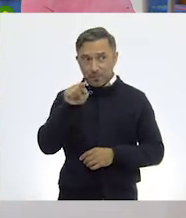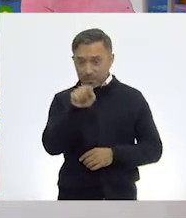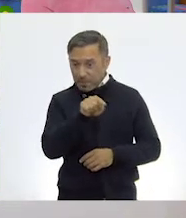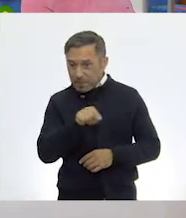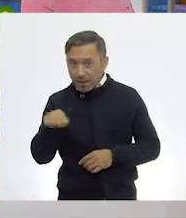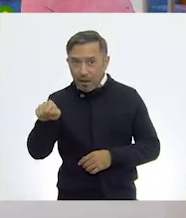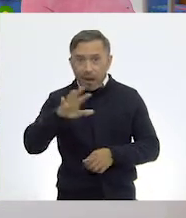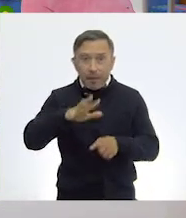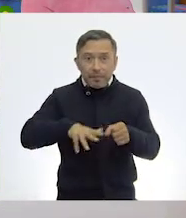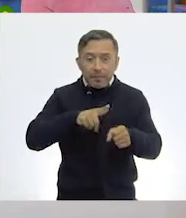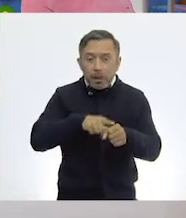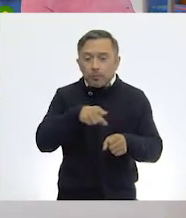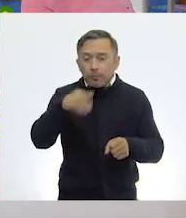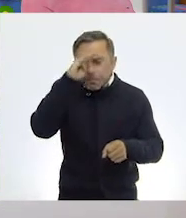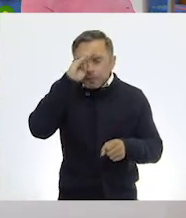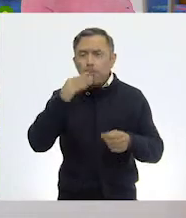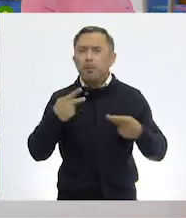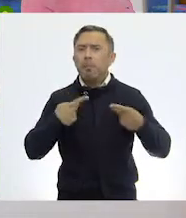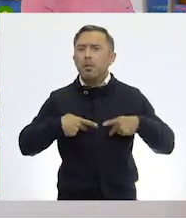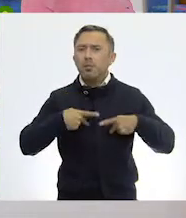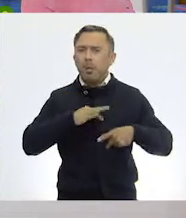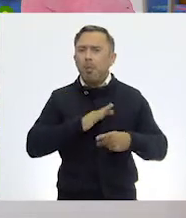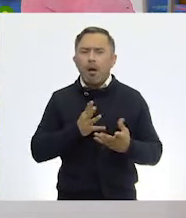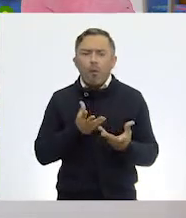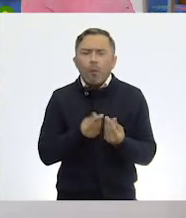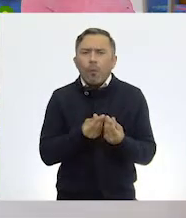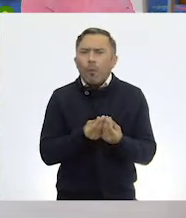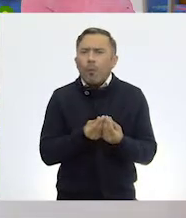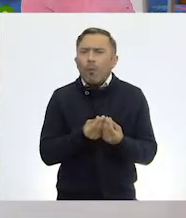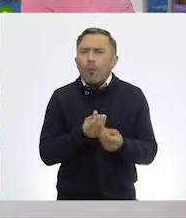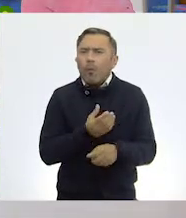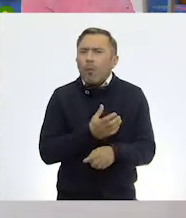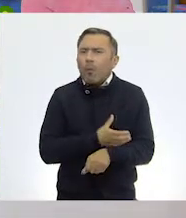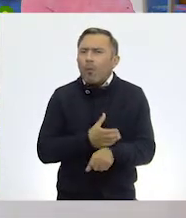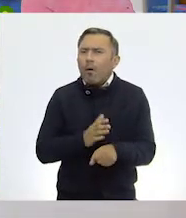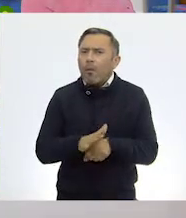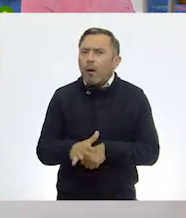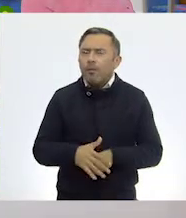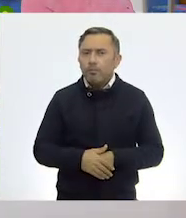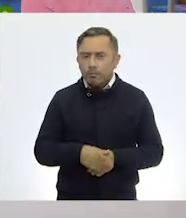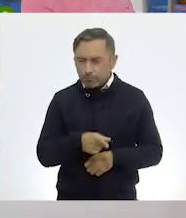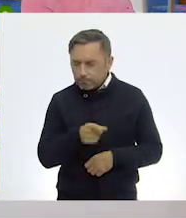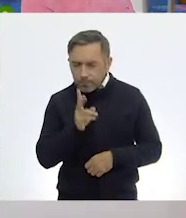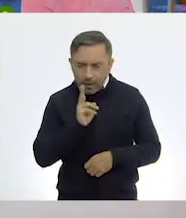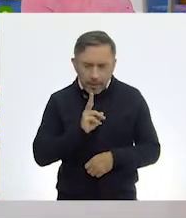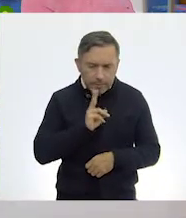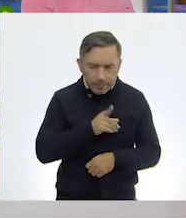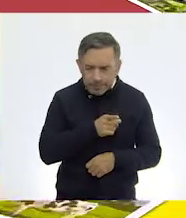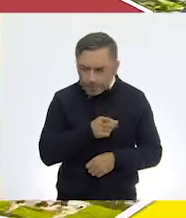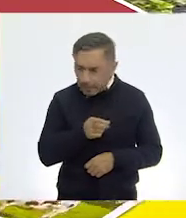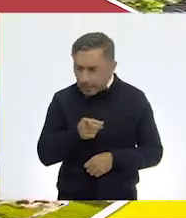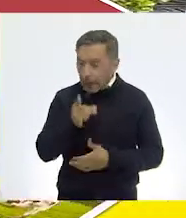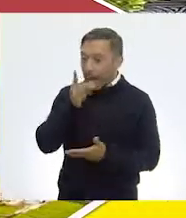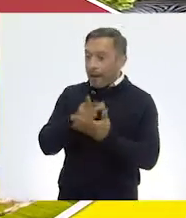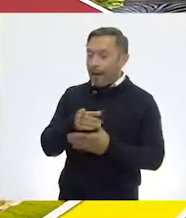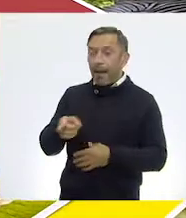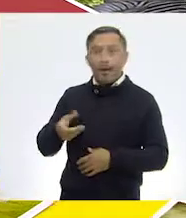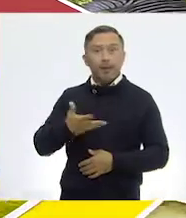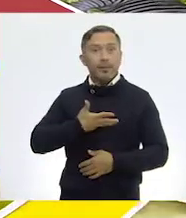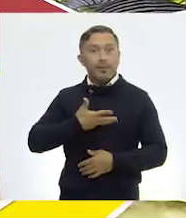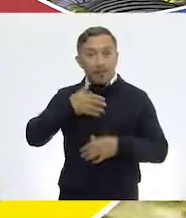Mmm, a ver, veamos. ¡Ah! Pues aquí tenemos una vaca.